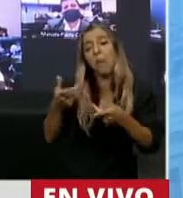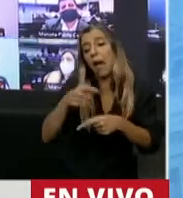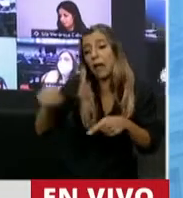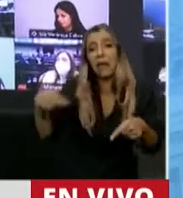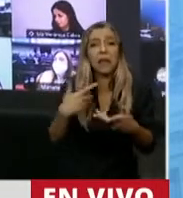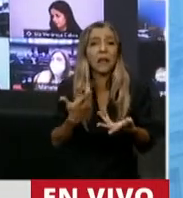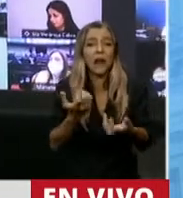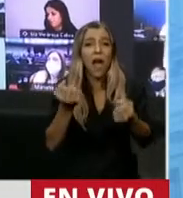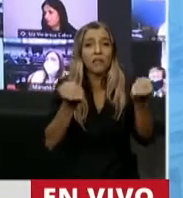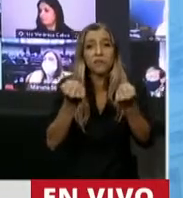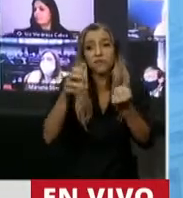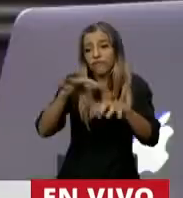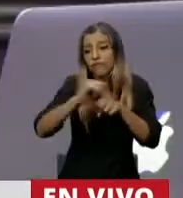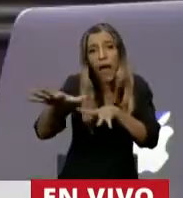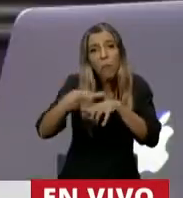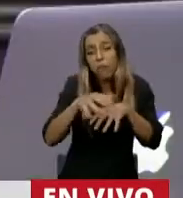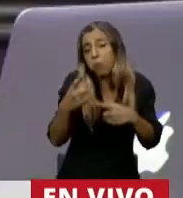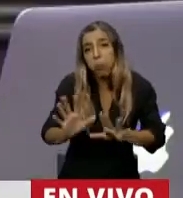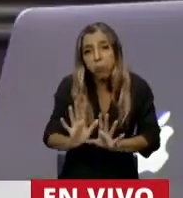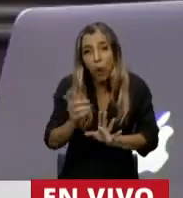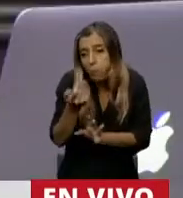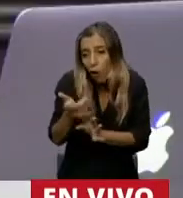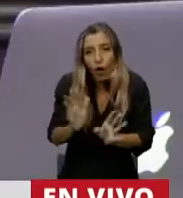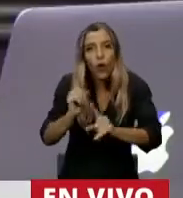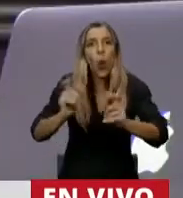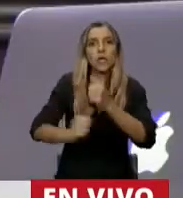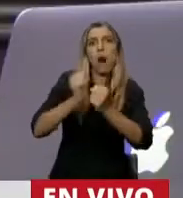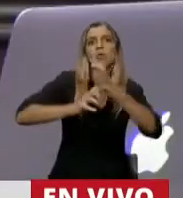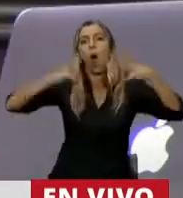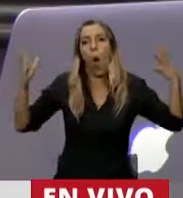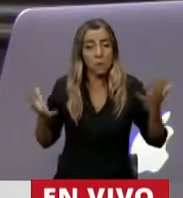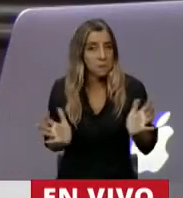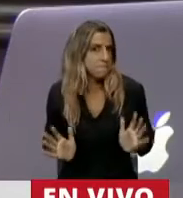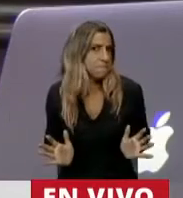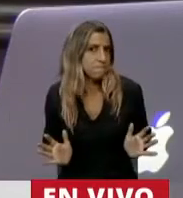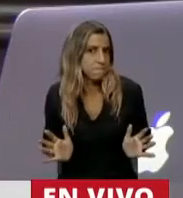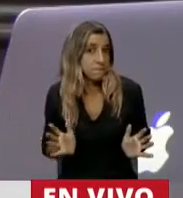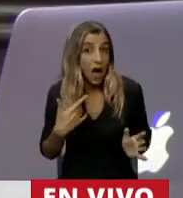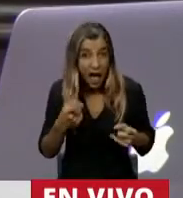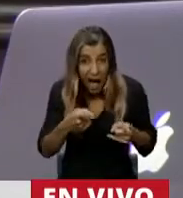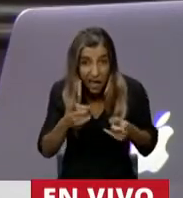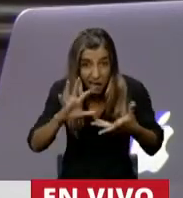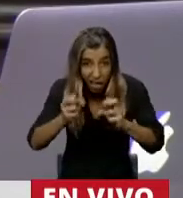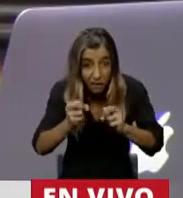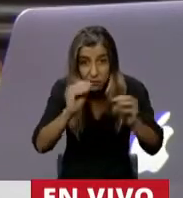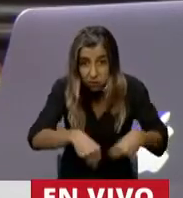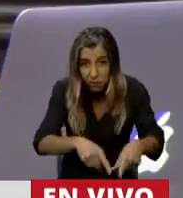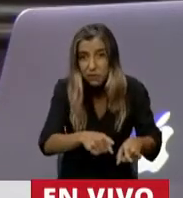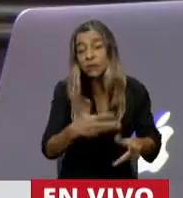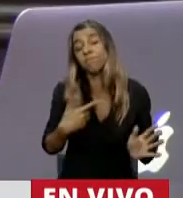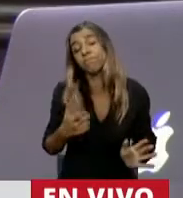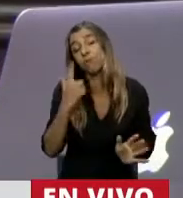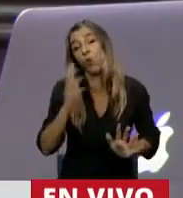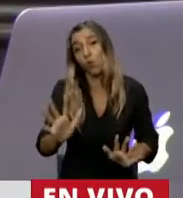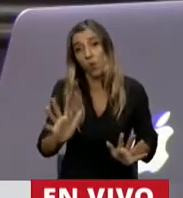bonaerense. Yo no creo en las ideologías, creo que las ideologías le han hecho mucho daño a la humanidad, el comunismo, el fascismo en el siglo